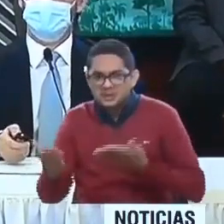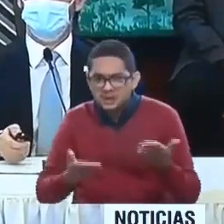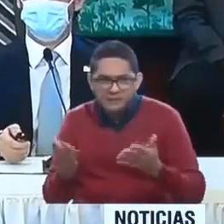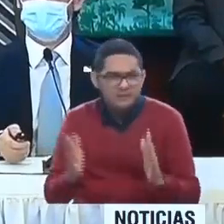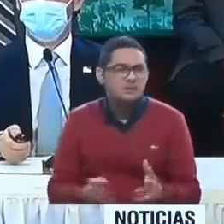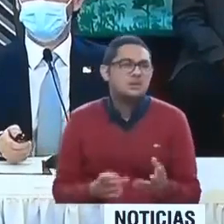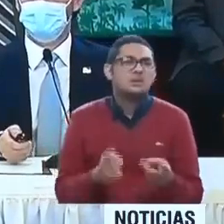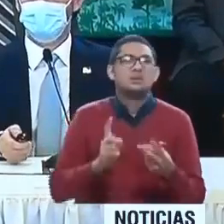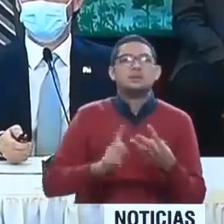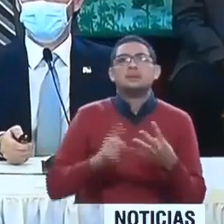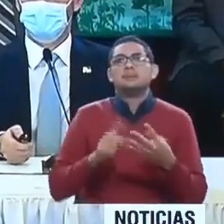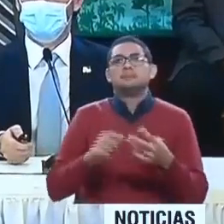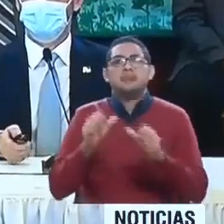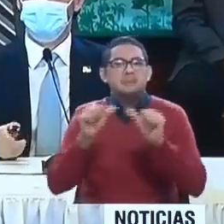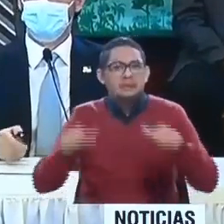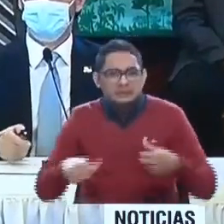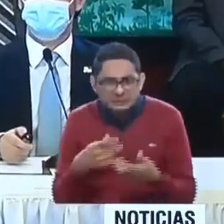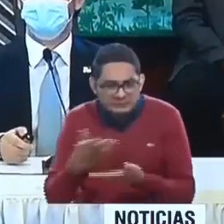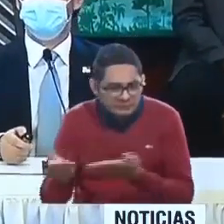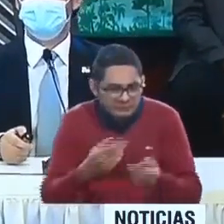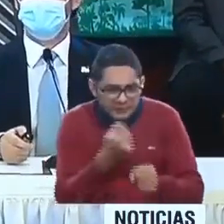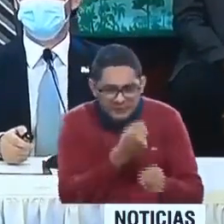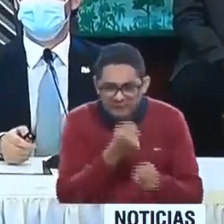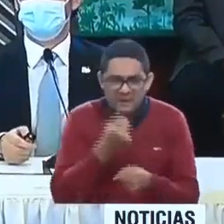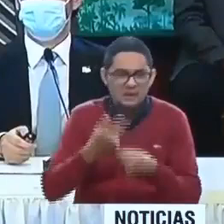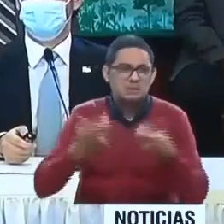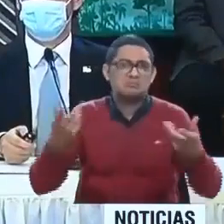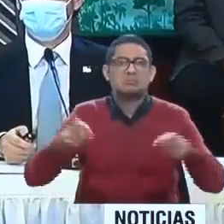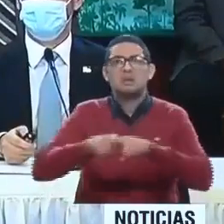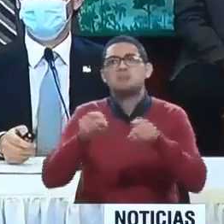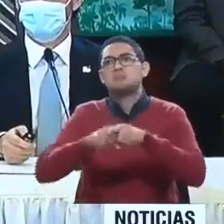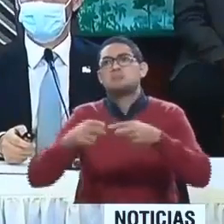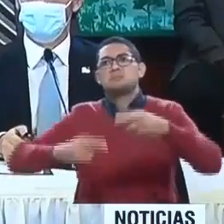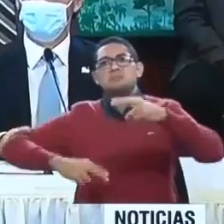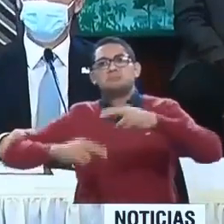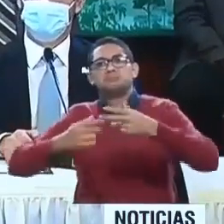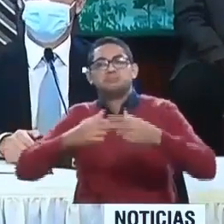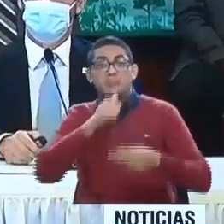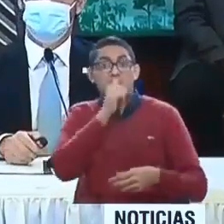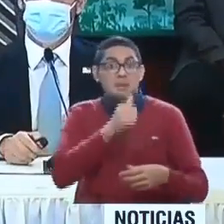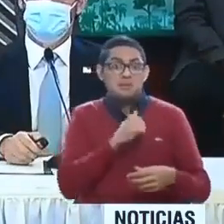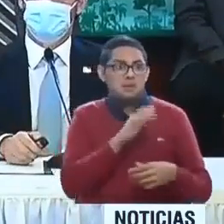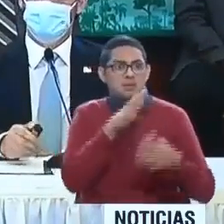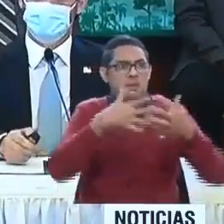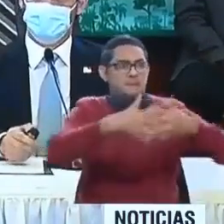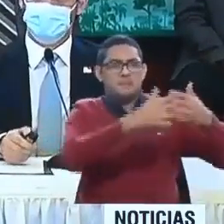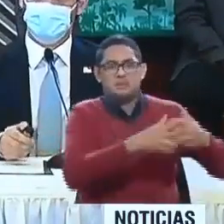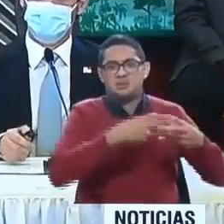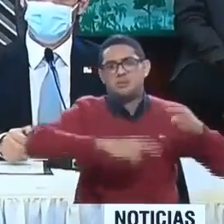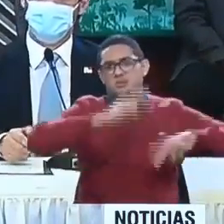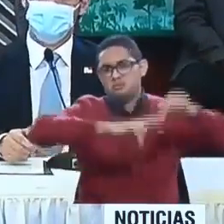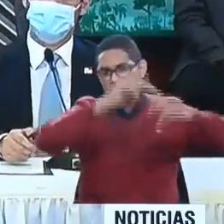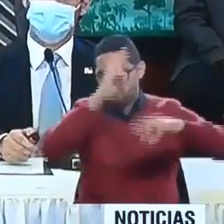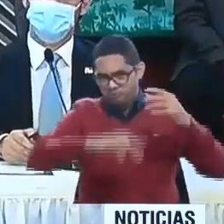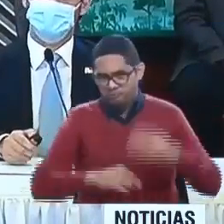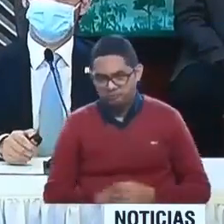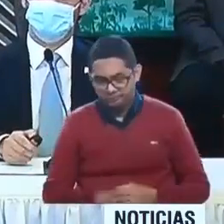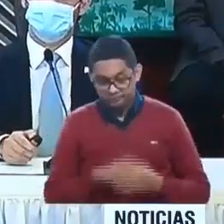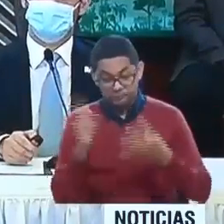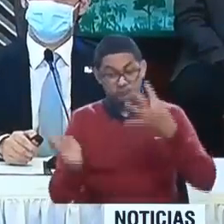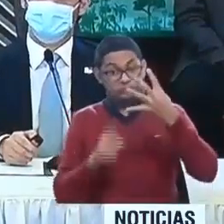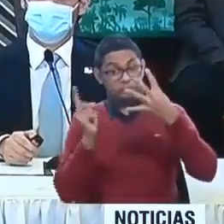servicios administrativos y la construcción de proyectos privados. El bloque número 4